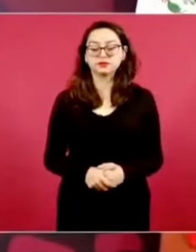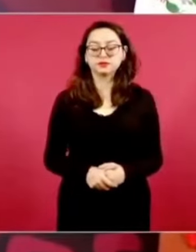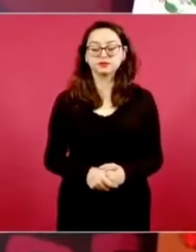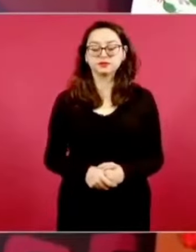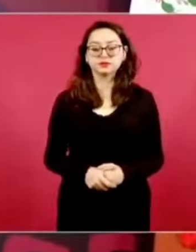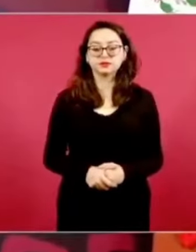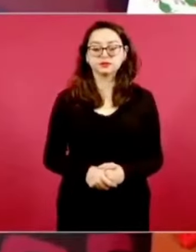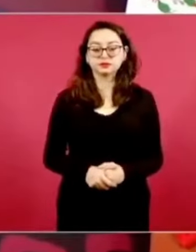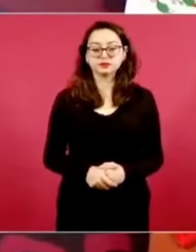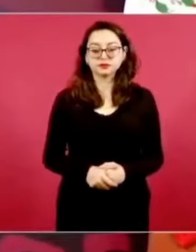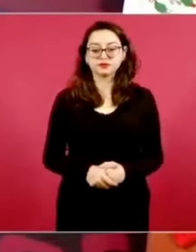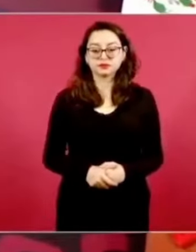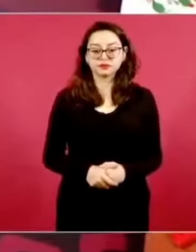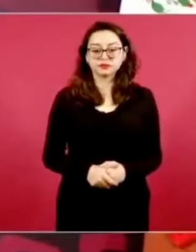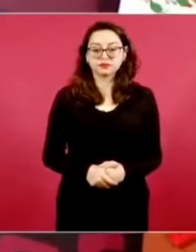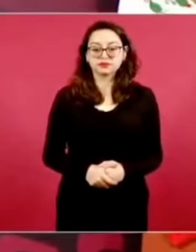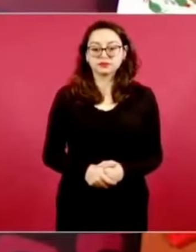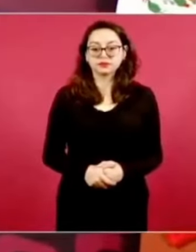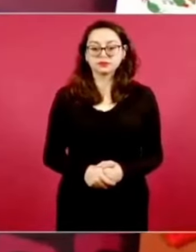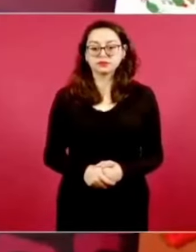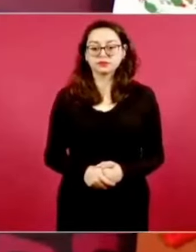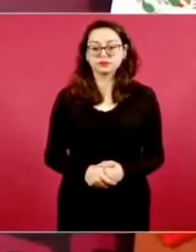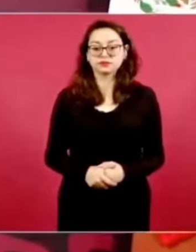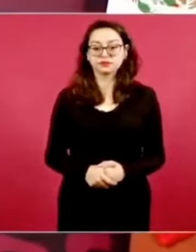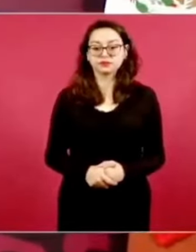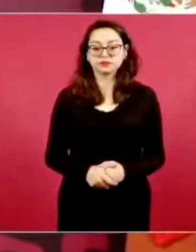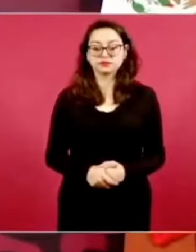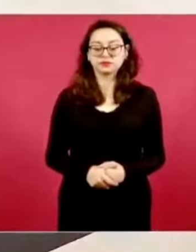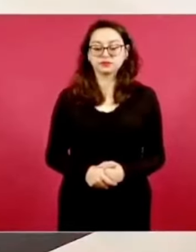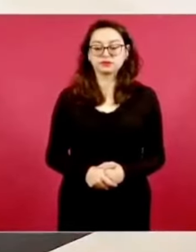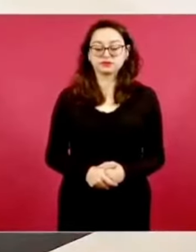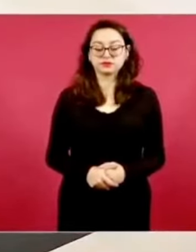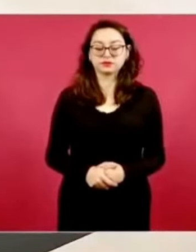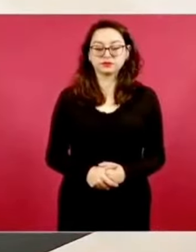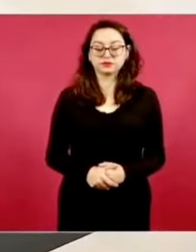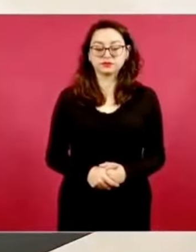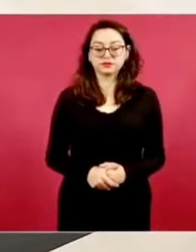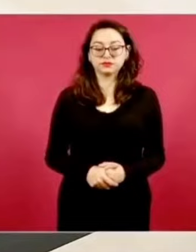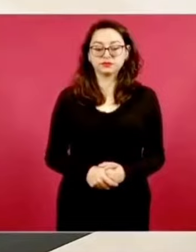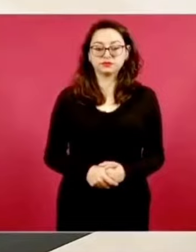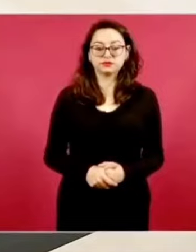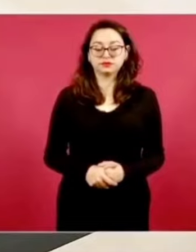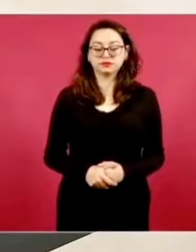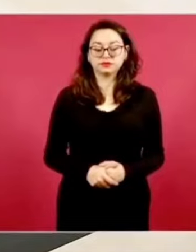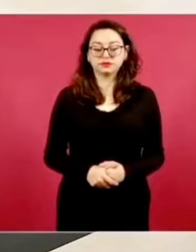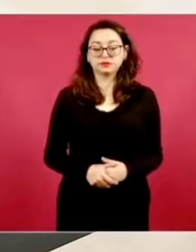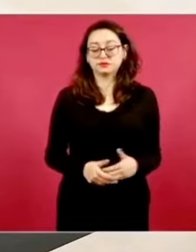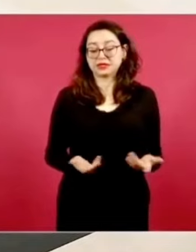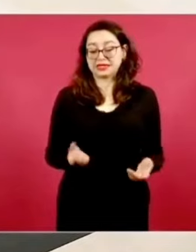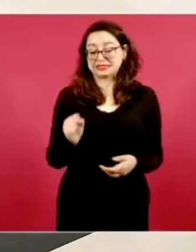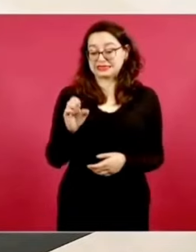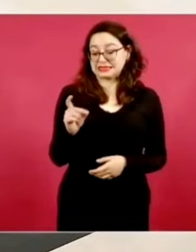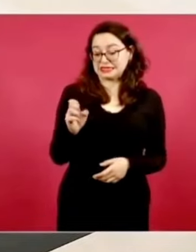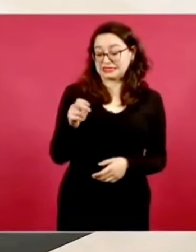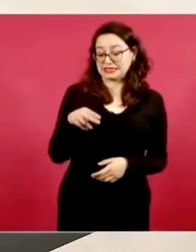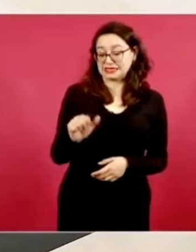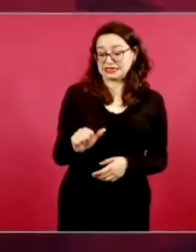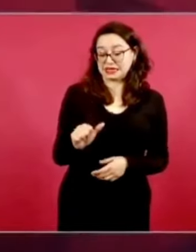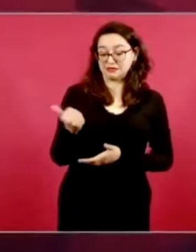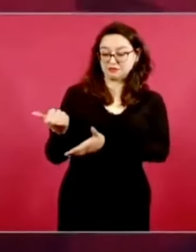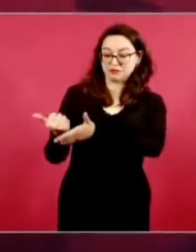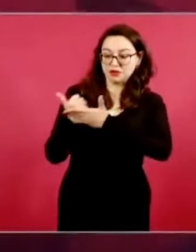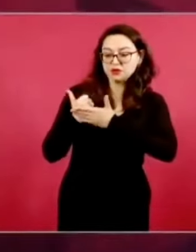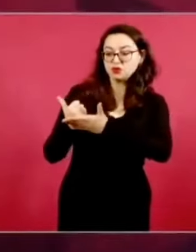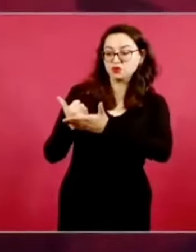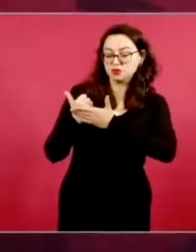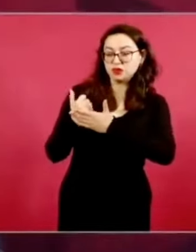la Secretaría de la Defensa me ayude,